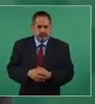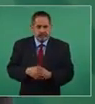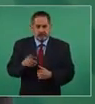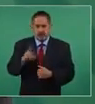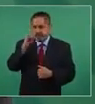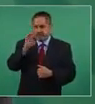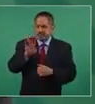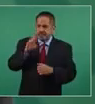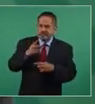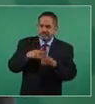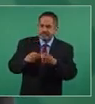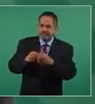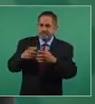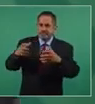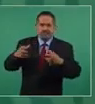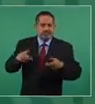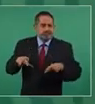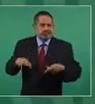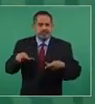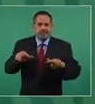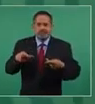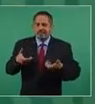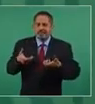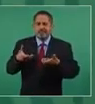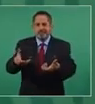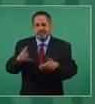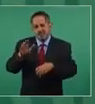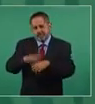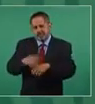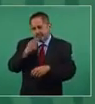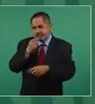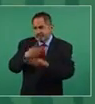crece la economía informal y por qué